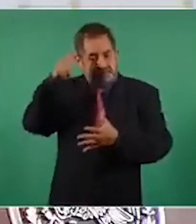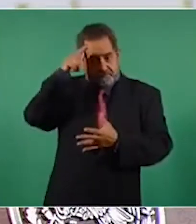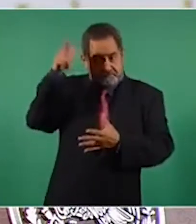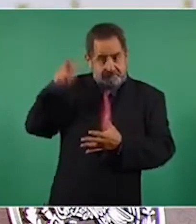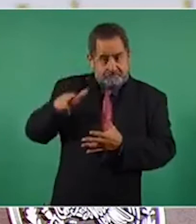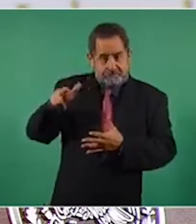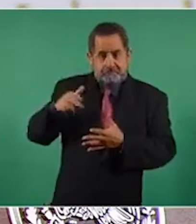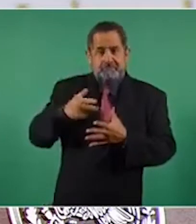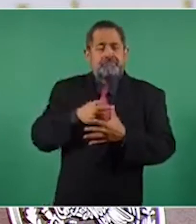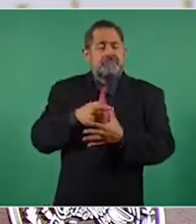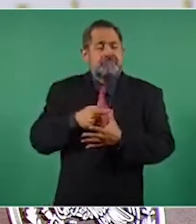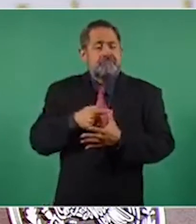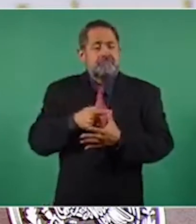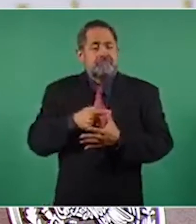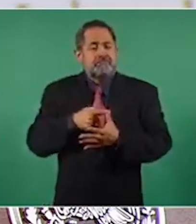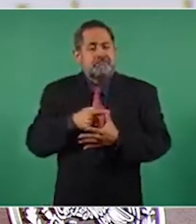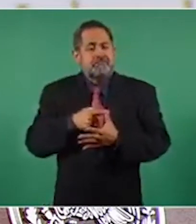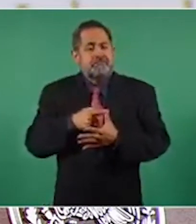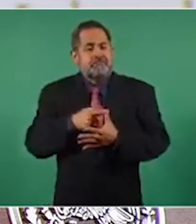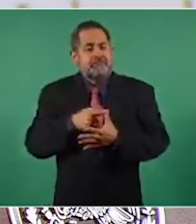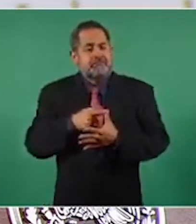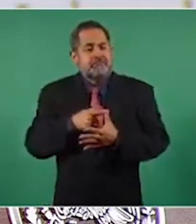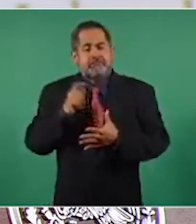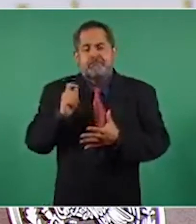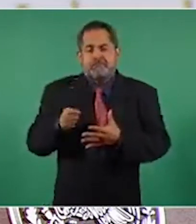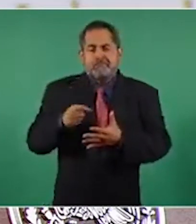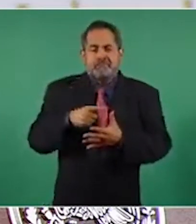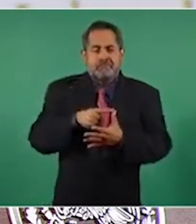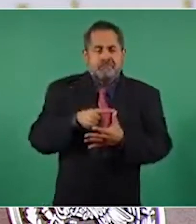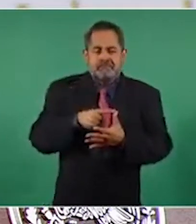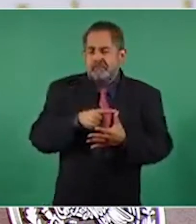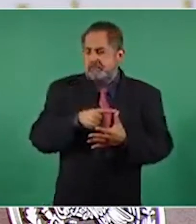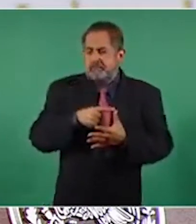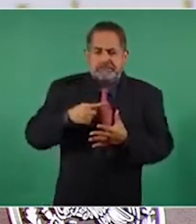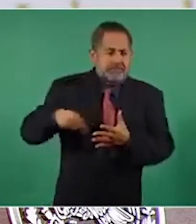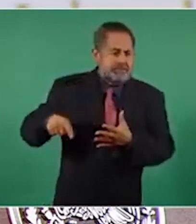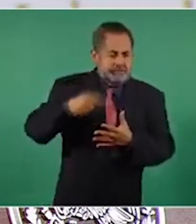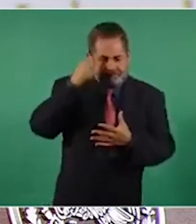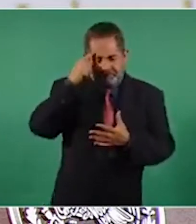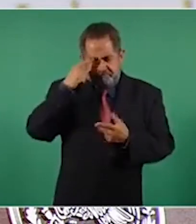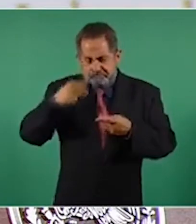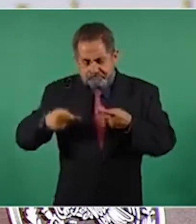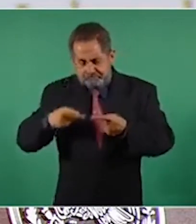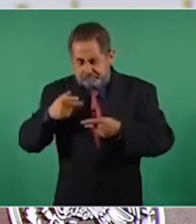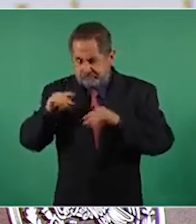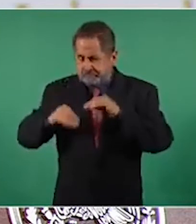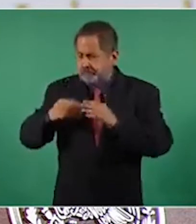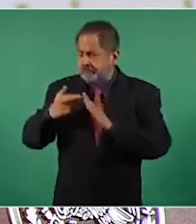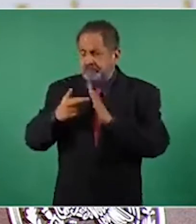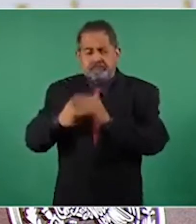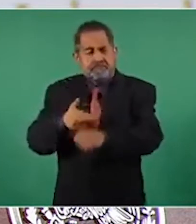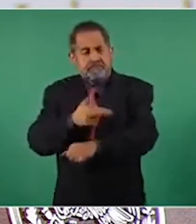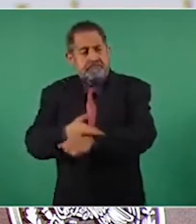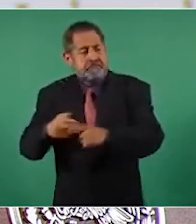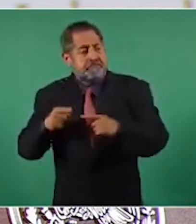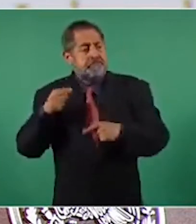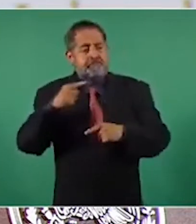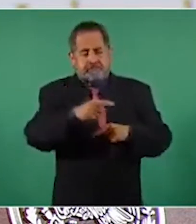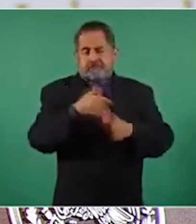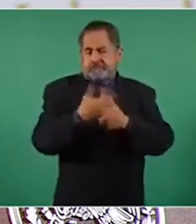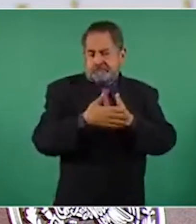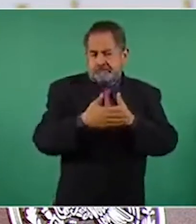Se está preparando lo mismo para Jalisco, Nayarit,